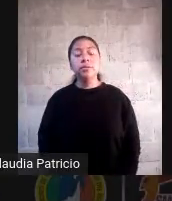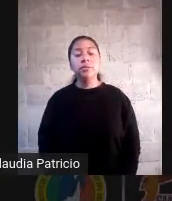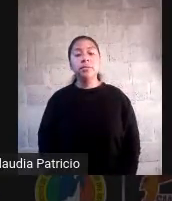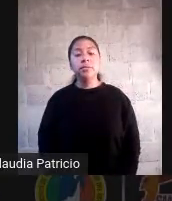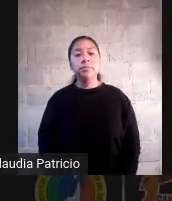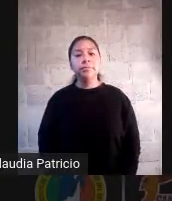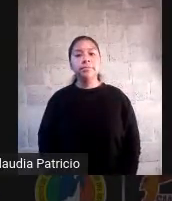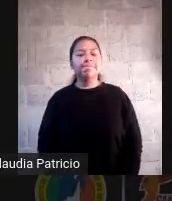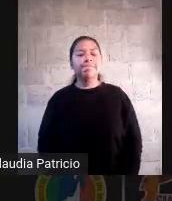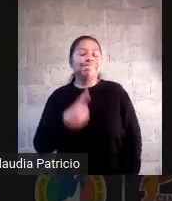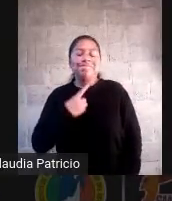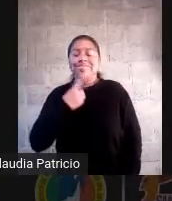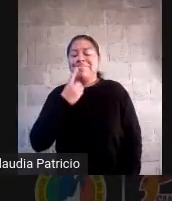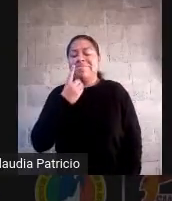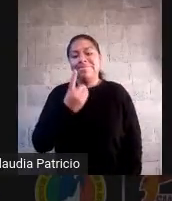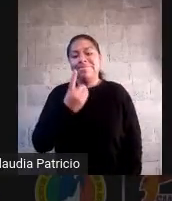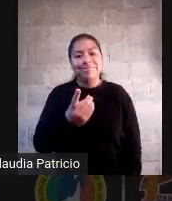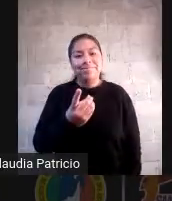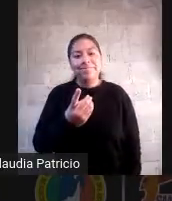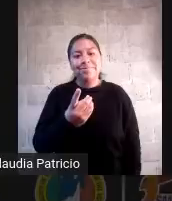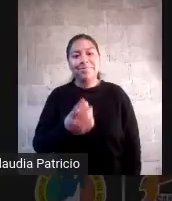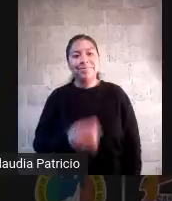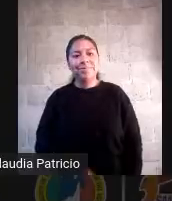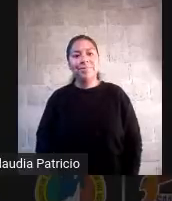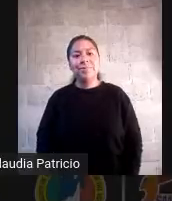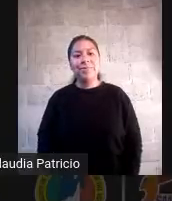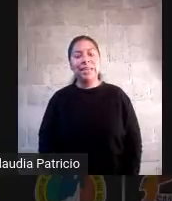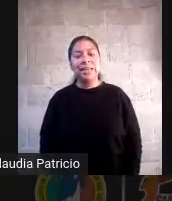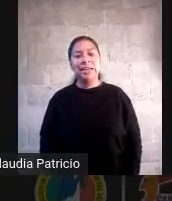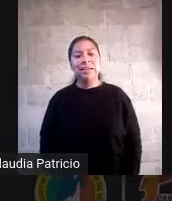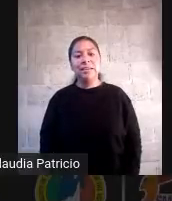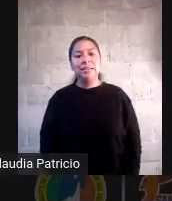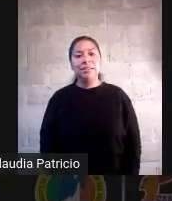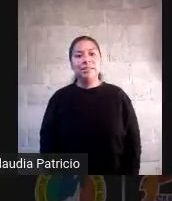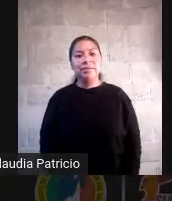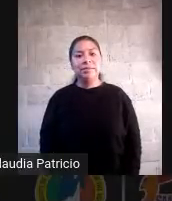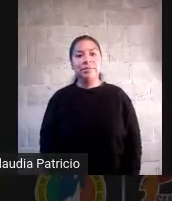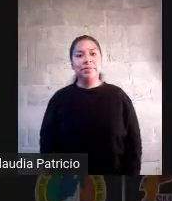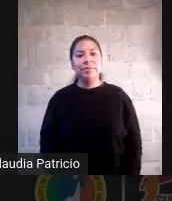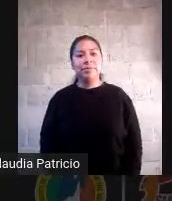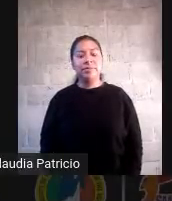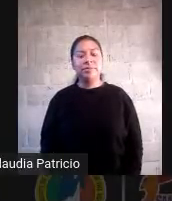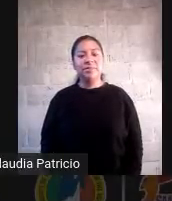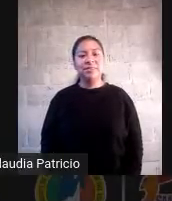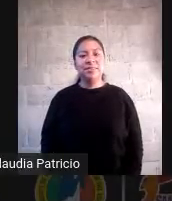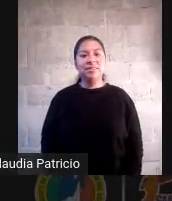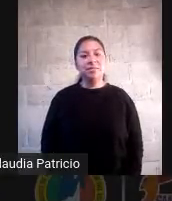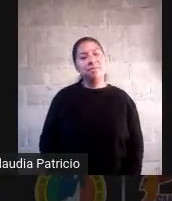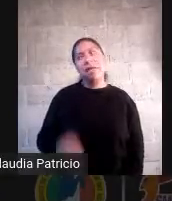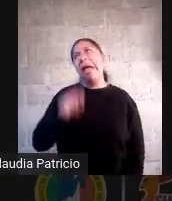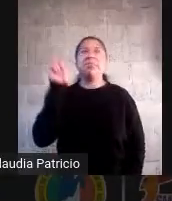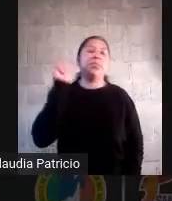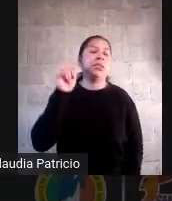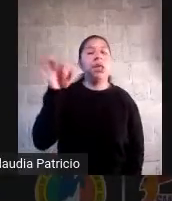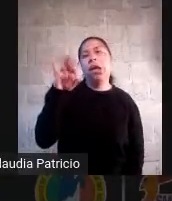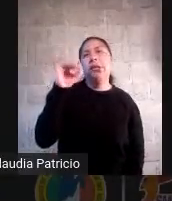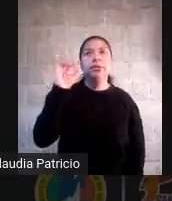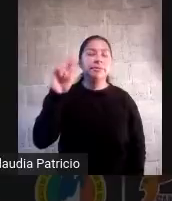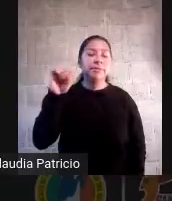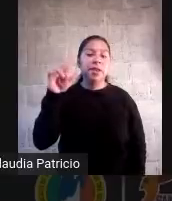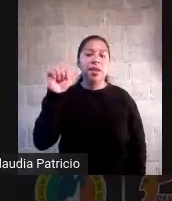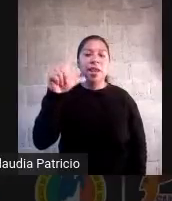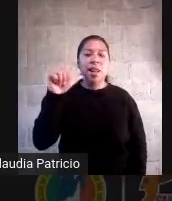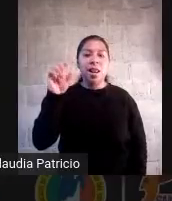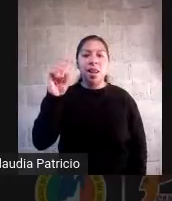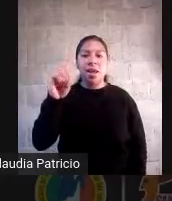pesar porque estando en esos lugares que uno diría así claro pero aquí es finlandia no es méxico para nada no no